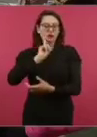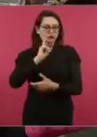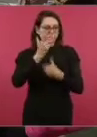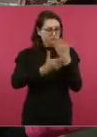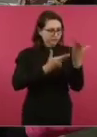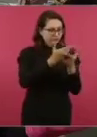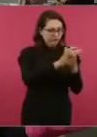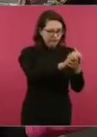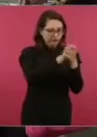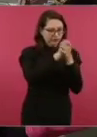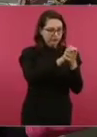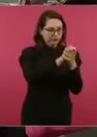carta, por lo de las boyas.